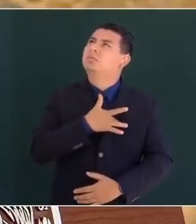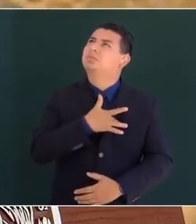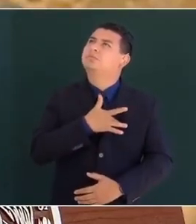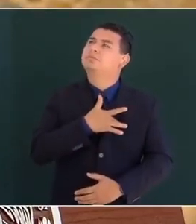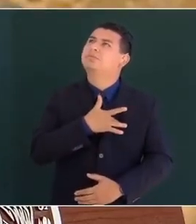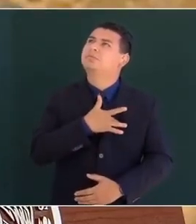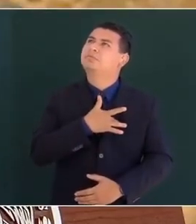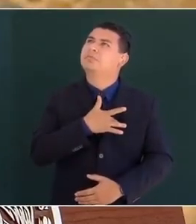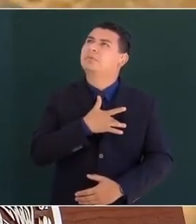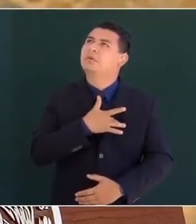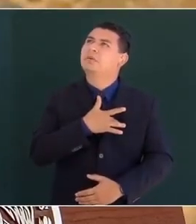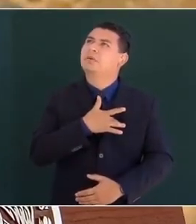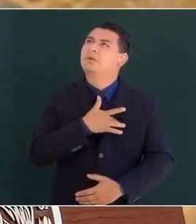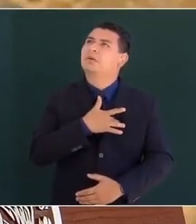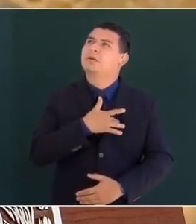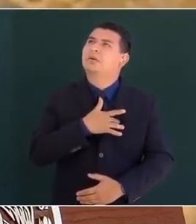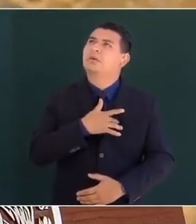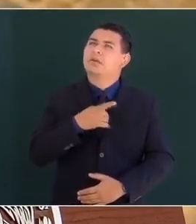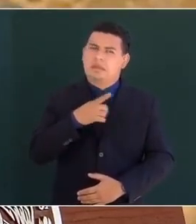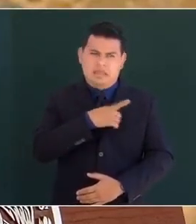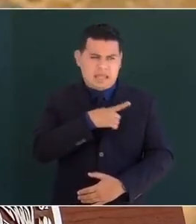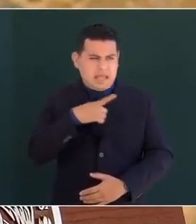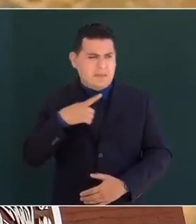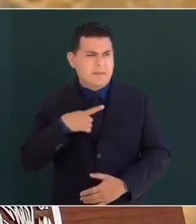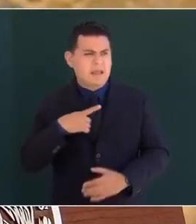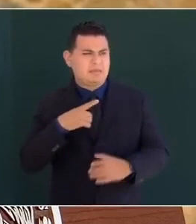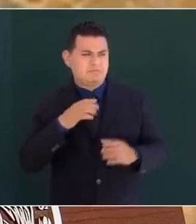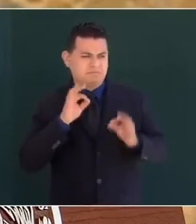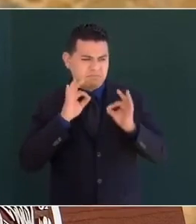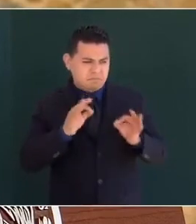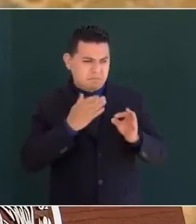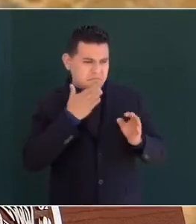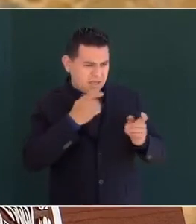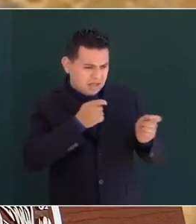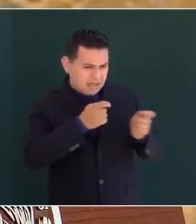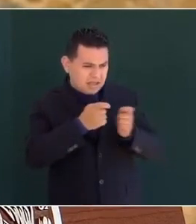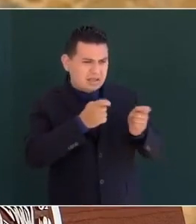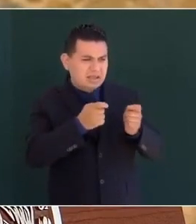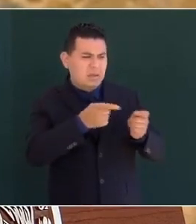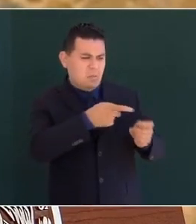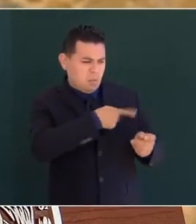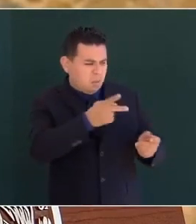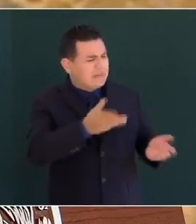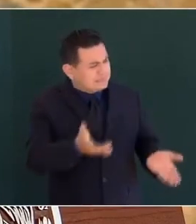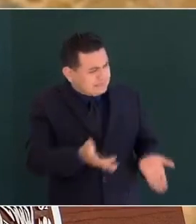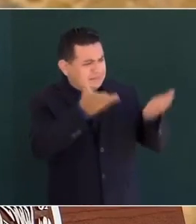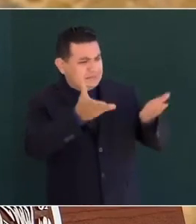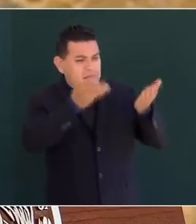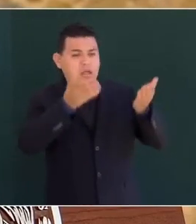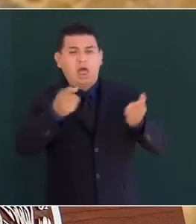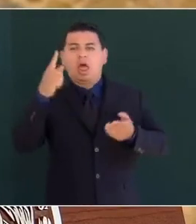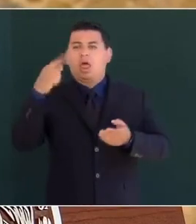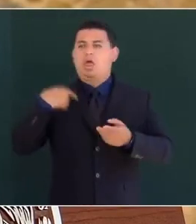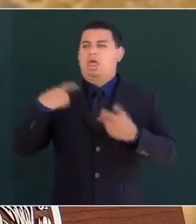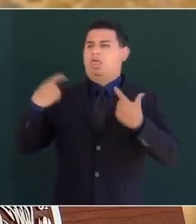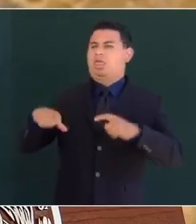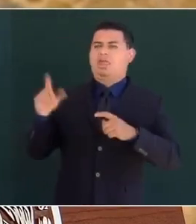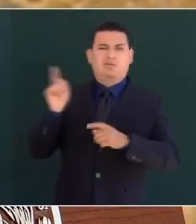la indigencia y la opulencia que se eleve el salario del peón